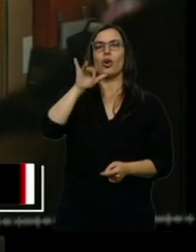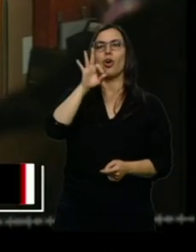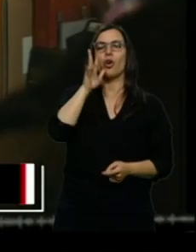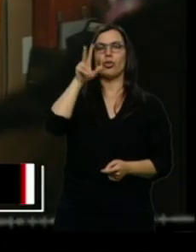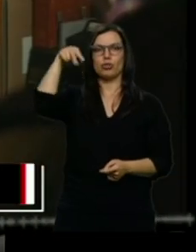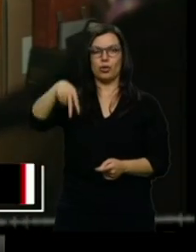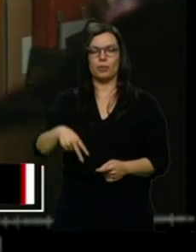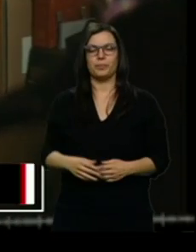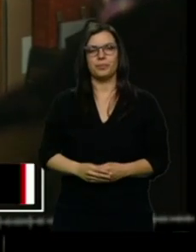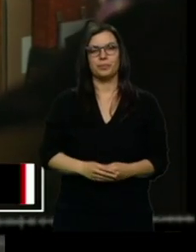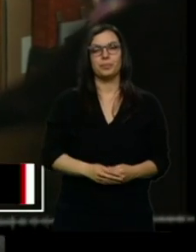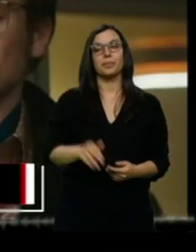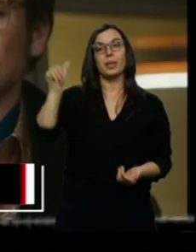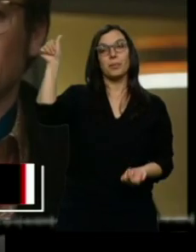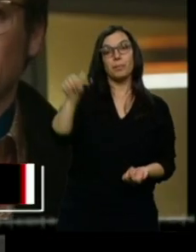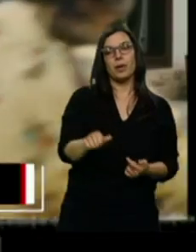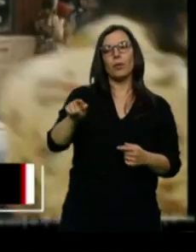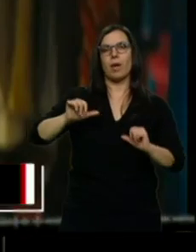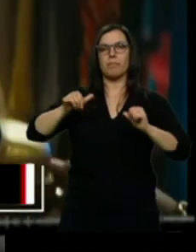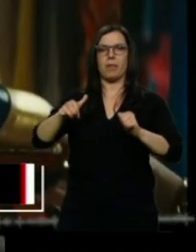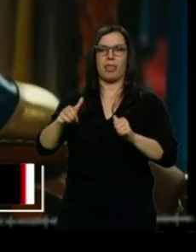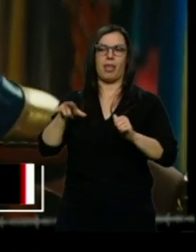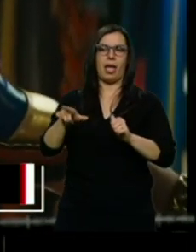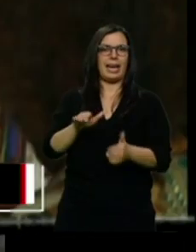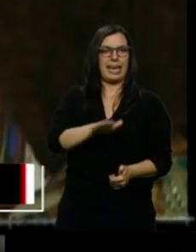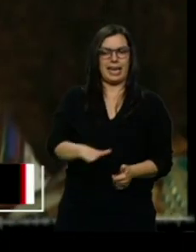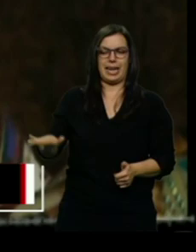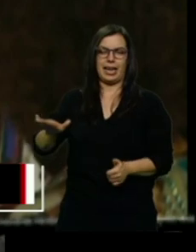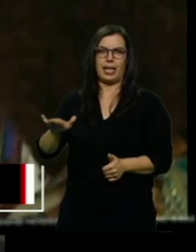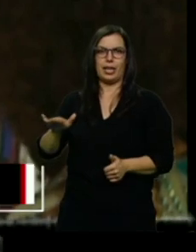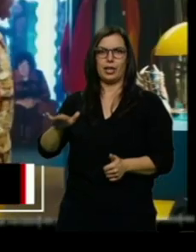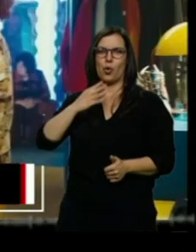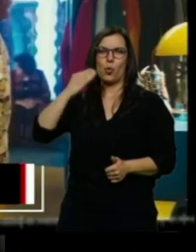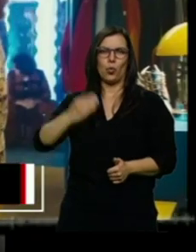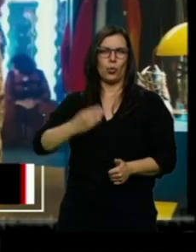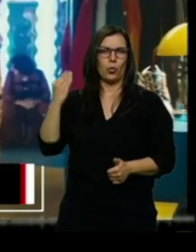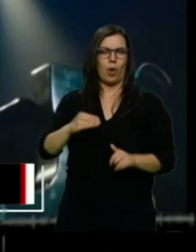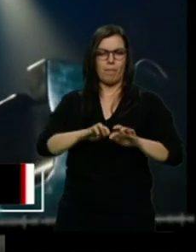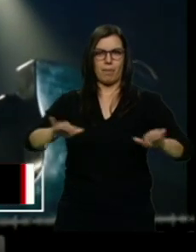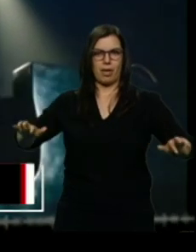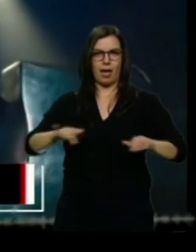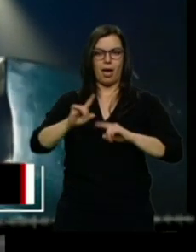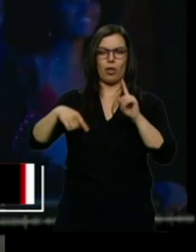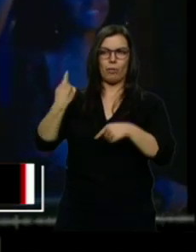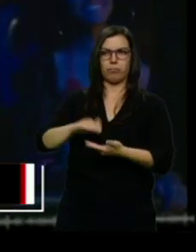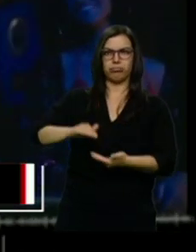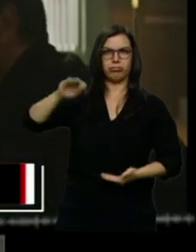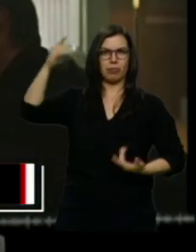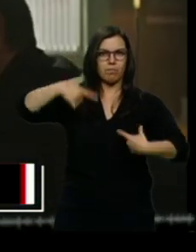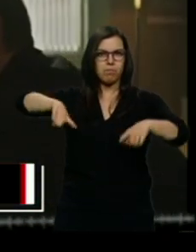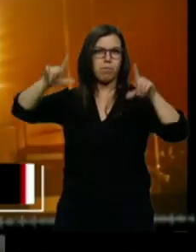La película parte de sus inicios cuando era un niño prodigio del piano, hasta convertirse en una superestrella mundial del pop.